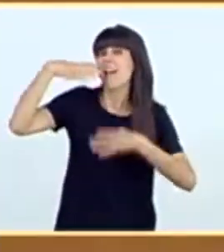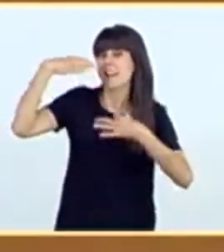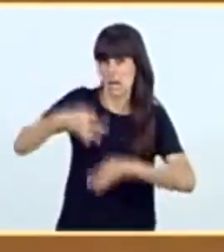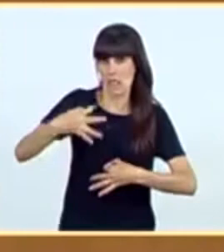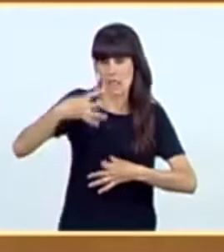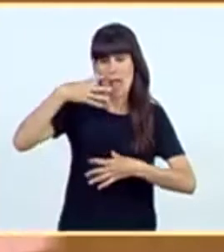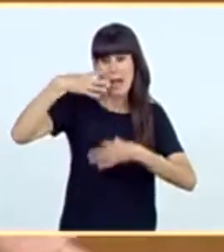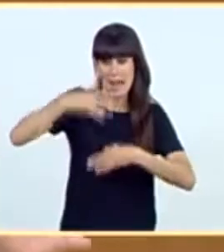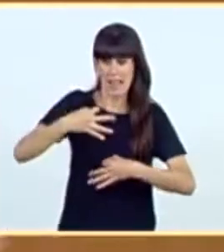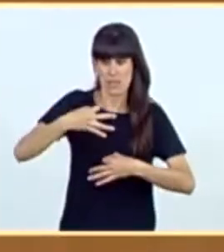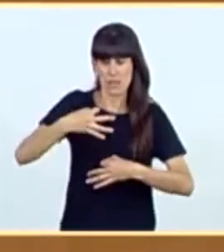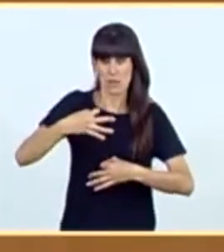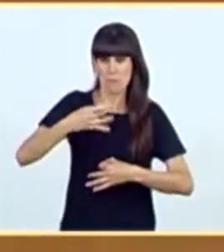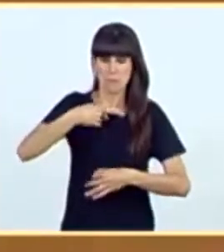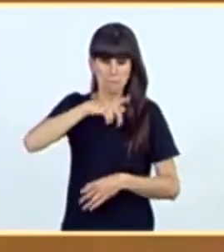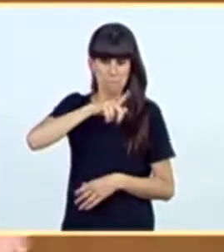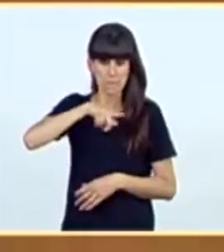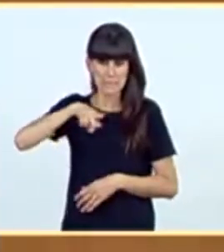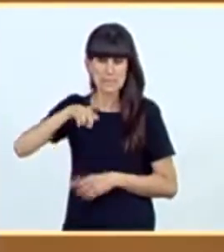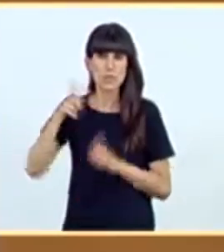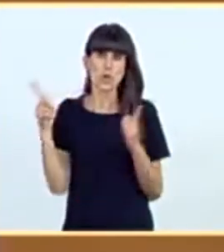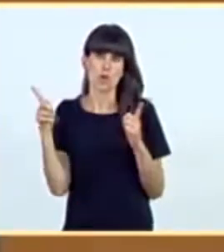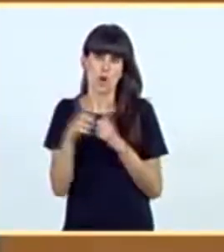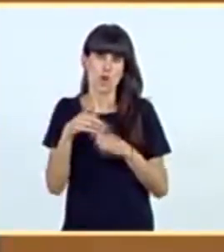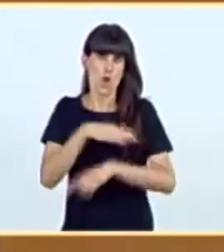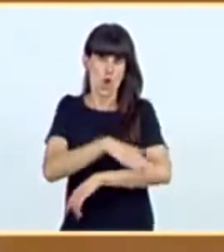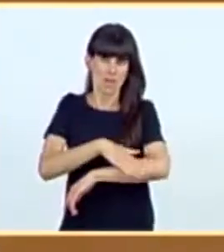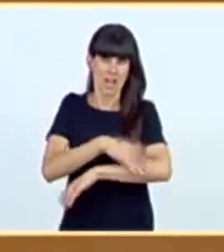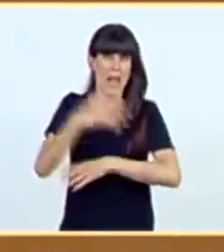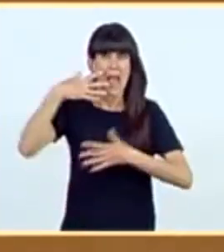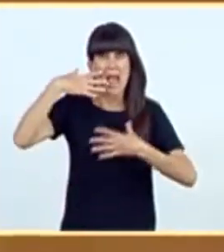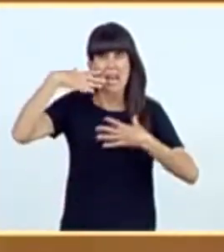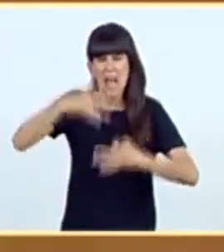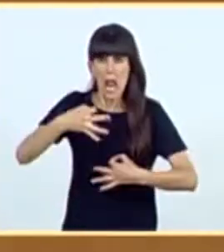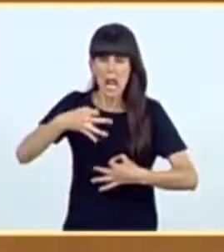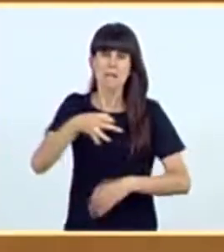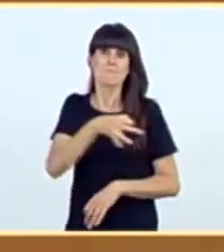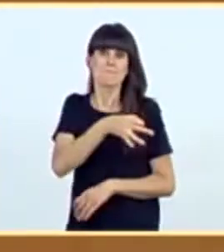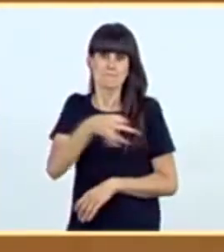producido en escasos meses, digamos, de gobierno real y efectivo.